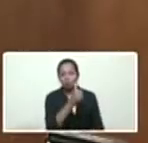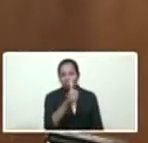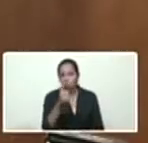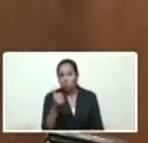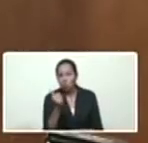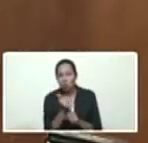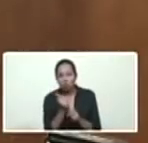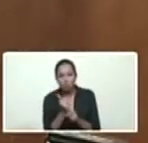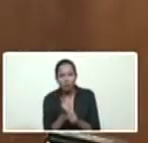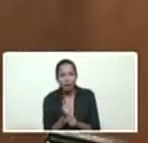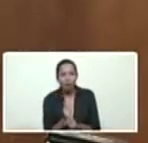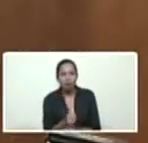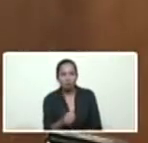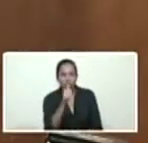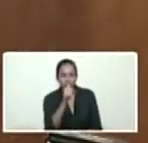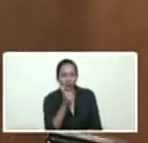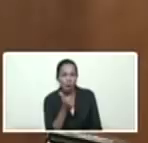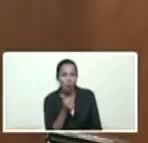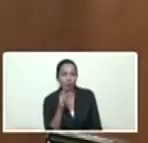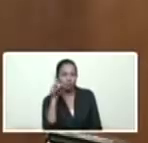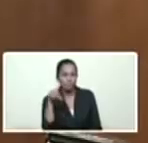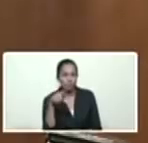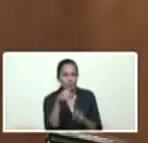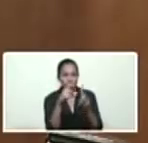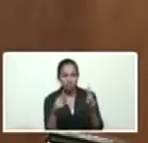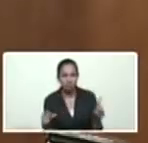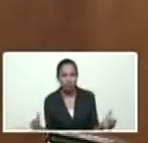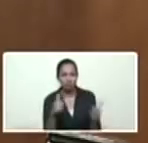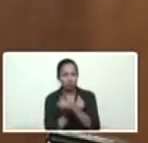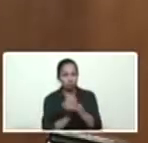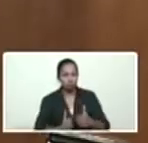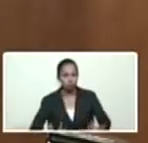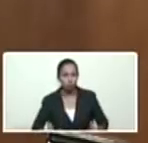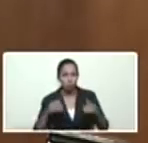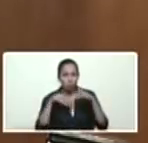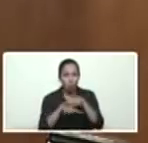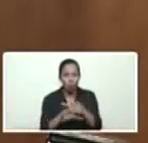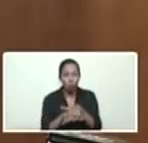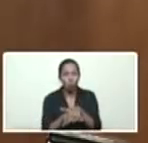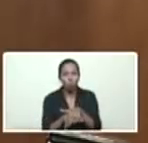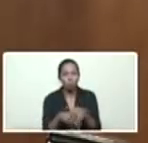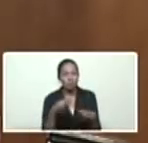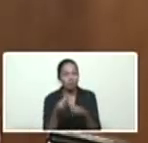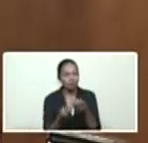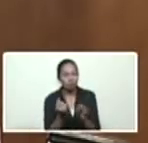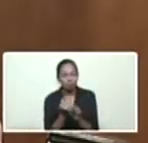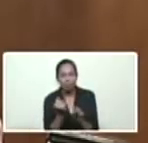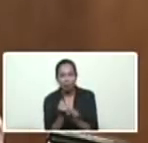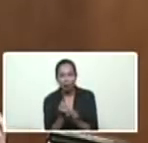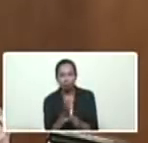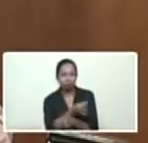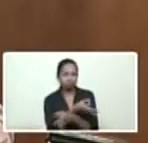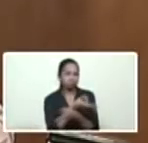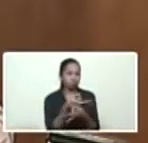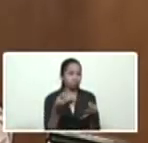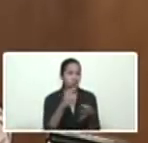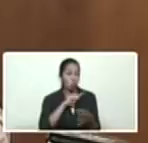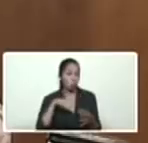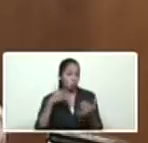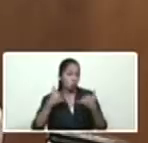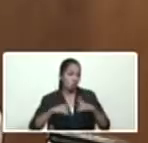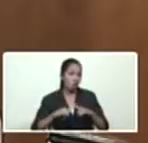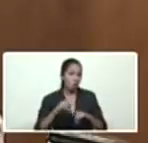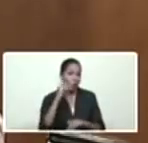agua, los trabajadores de la electricidad y la Fuerza Armada Nacional Bolivariana que están haciendo una labor heroica. Somos los hijos de Bolívar,